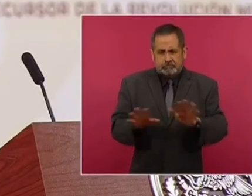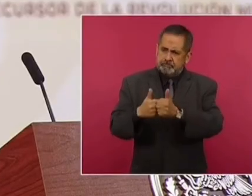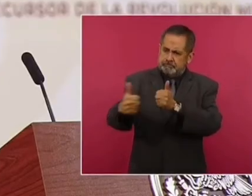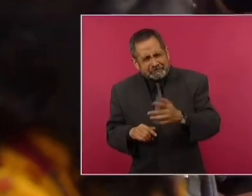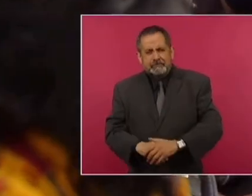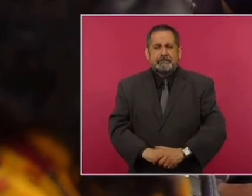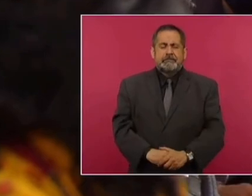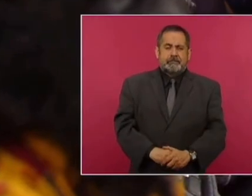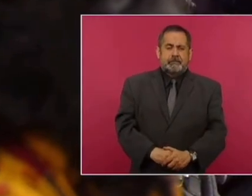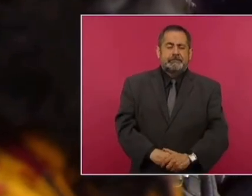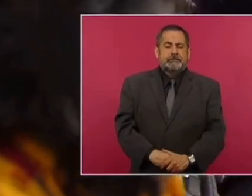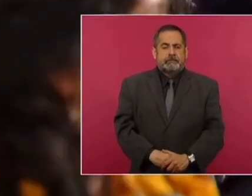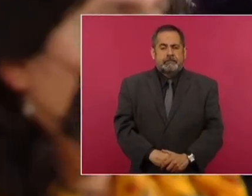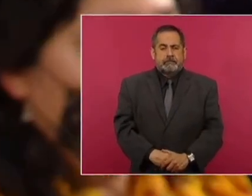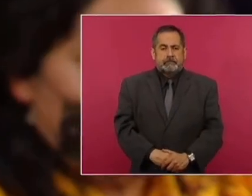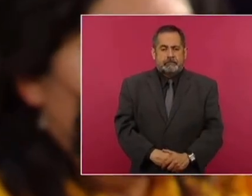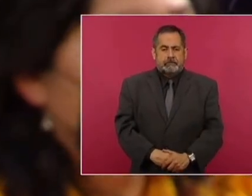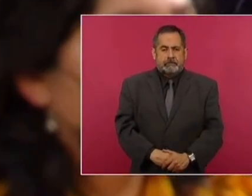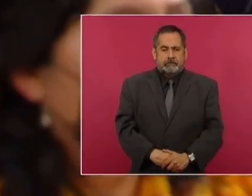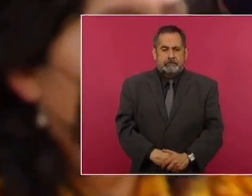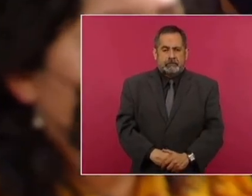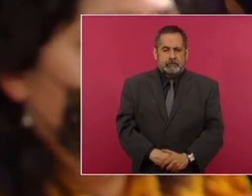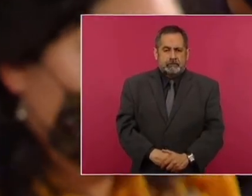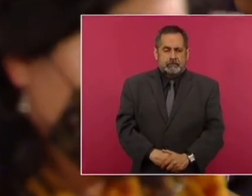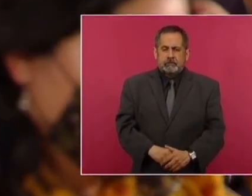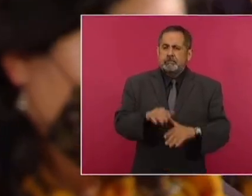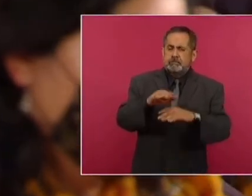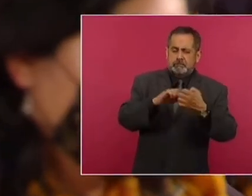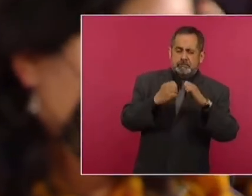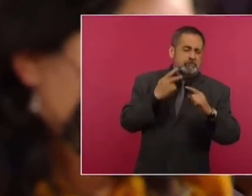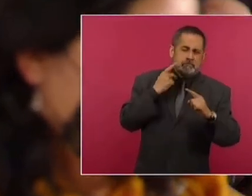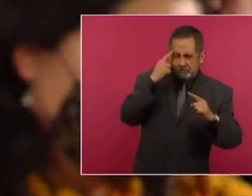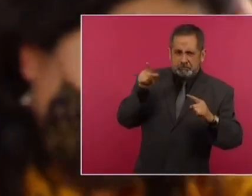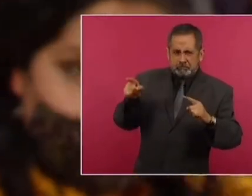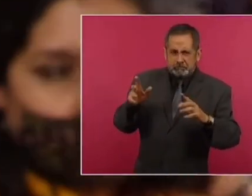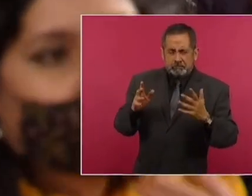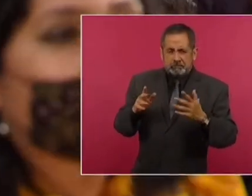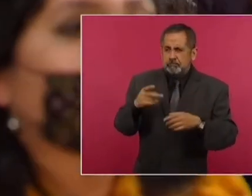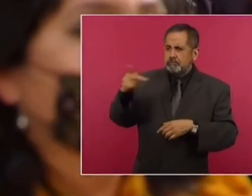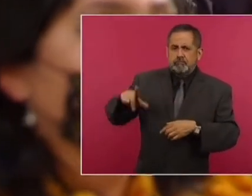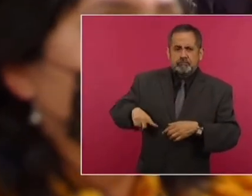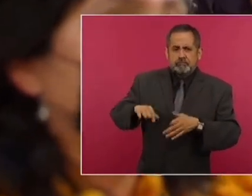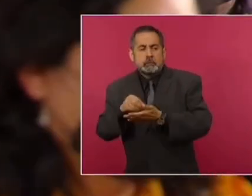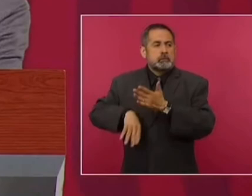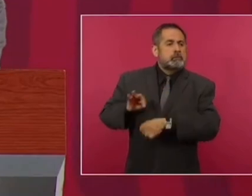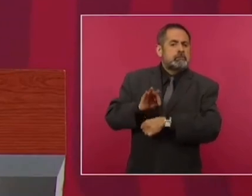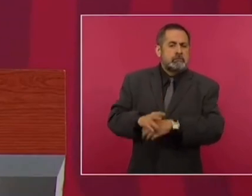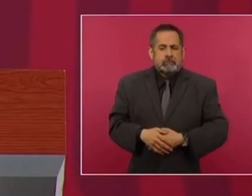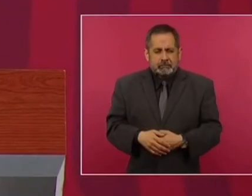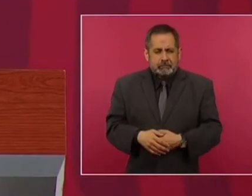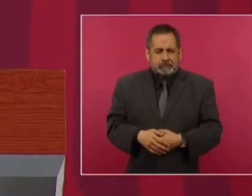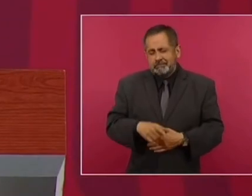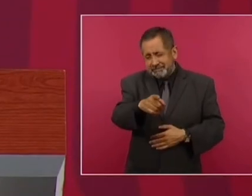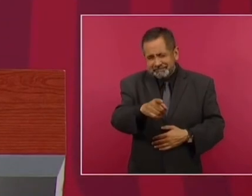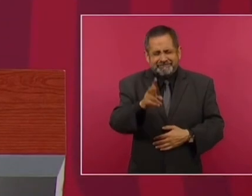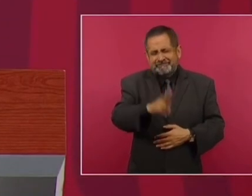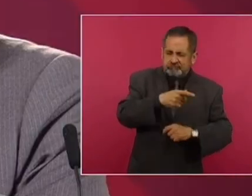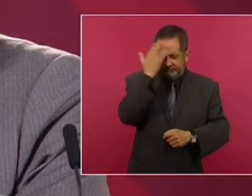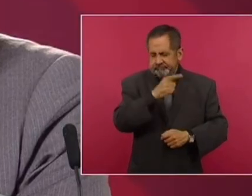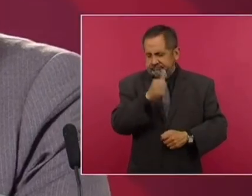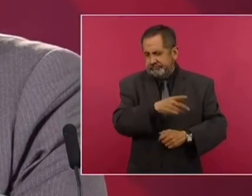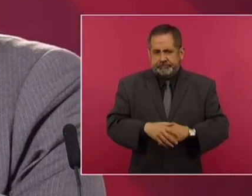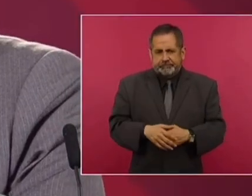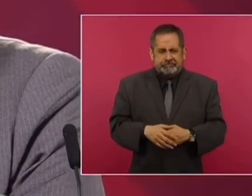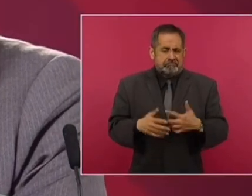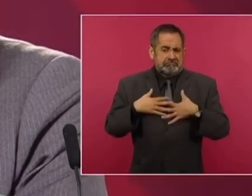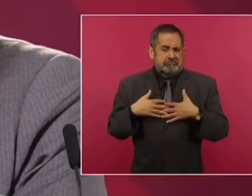auténtico Estado de Derecho. Y sí avanzan las investigaciones cuando se trata de enemigos políticos de su gobierno, pero cuando se trata de gente cercana a su gobierno no avanzan las indagaciones. Este, no es cierto. Mienten.